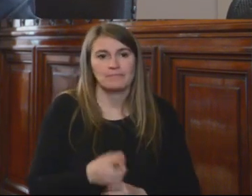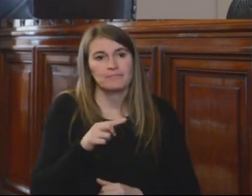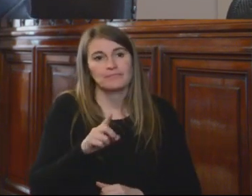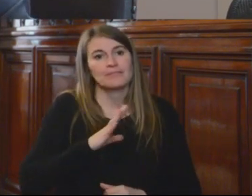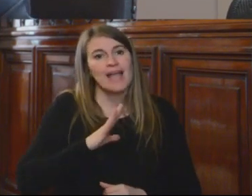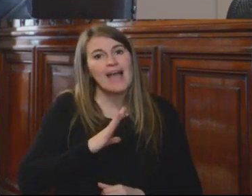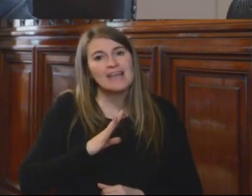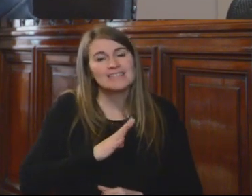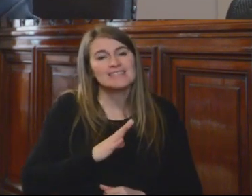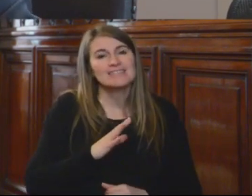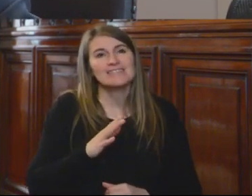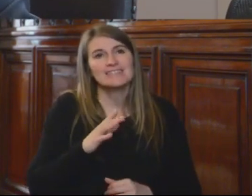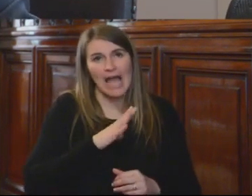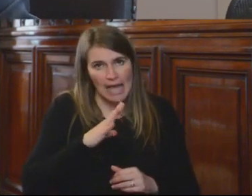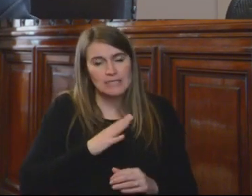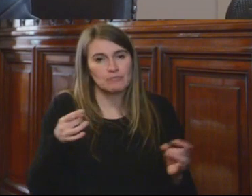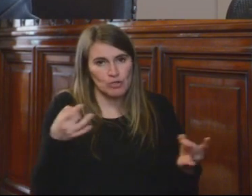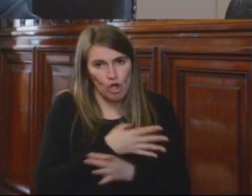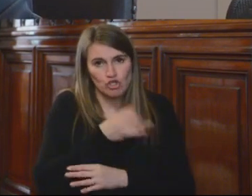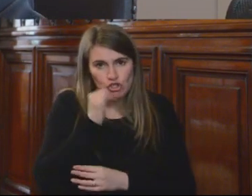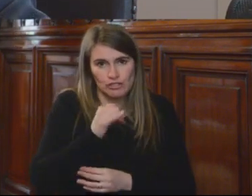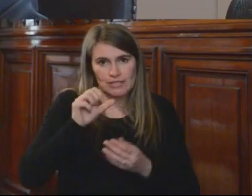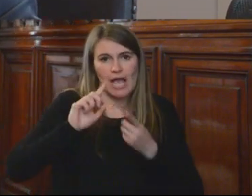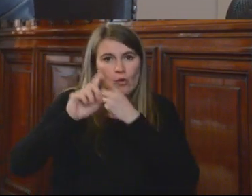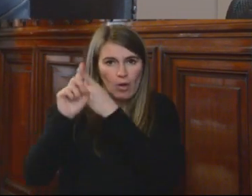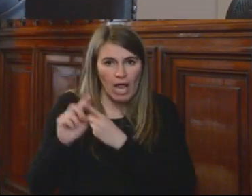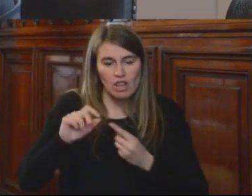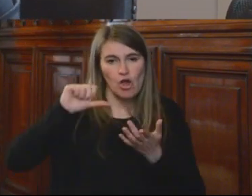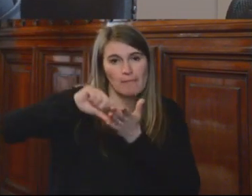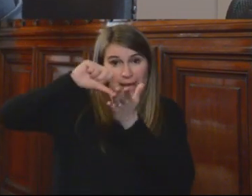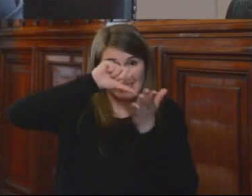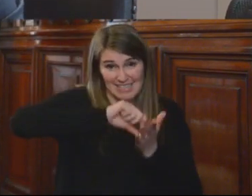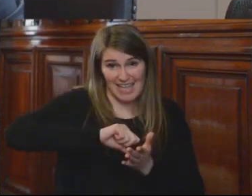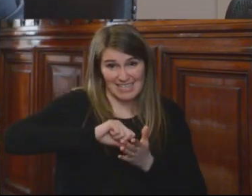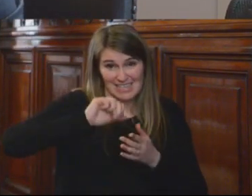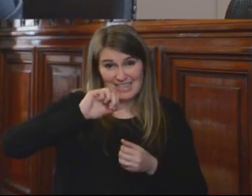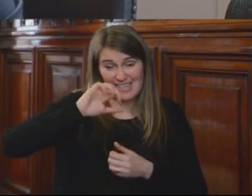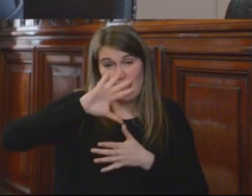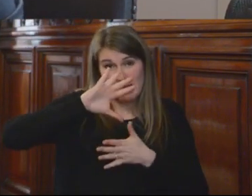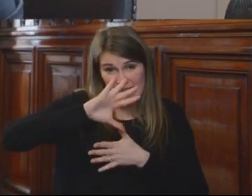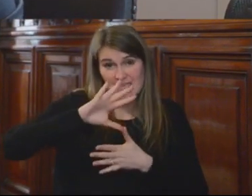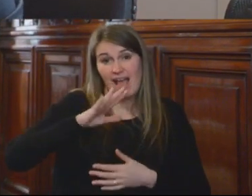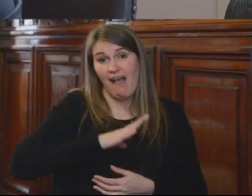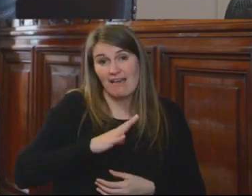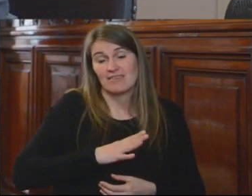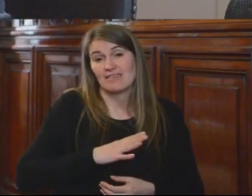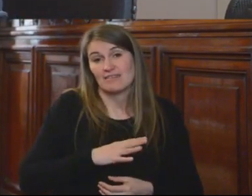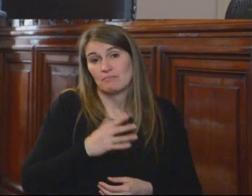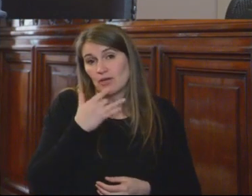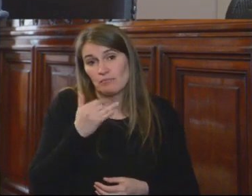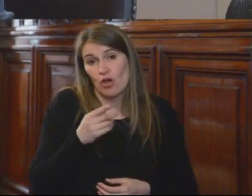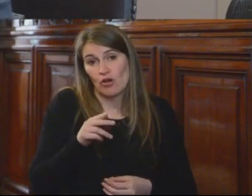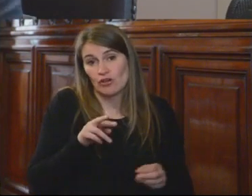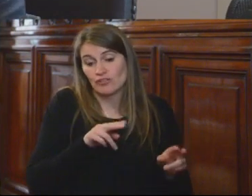ciertos estándares interamericanos que están reflejados en el, entre otros, además de la